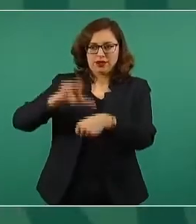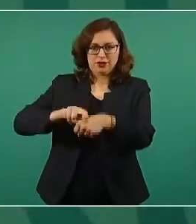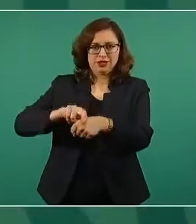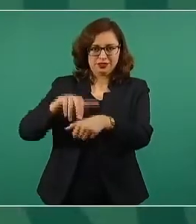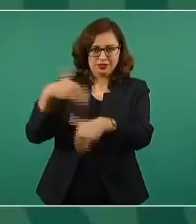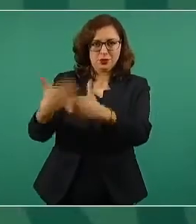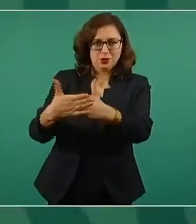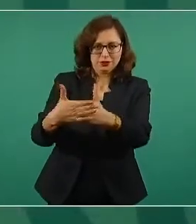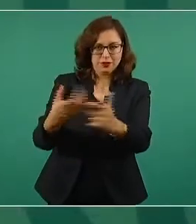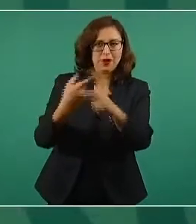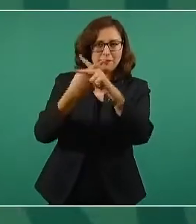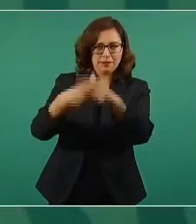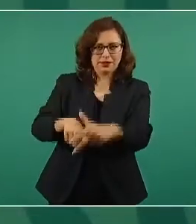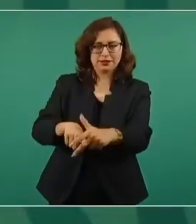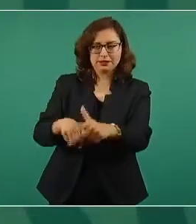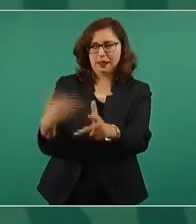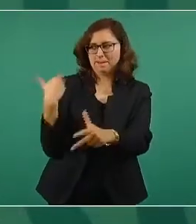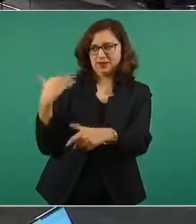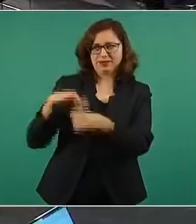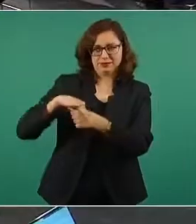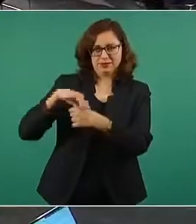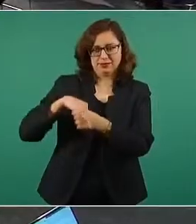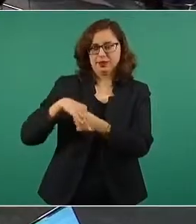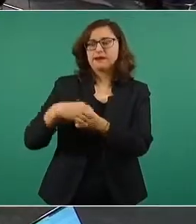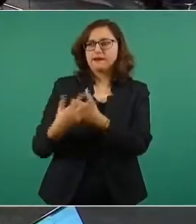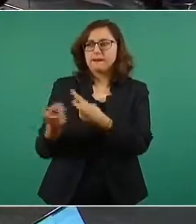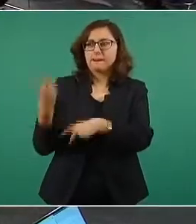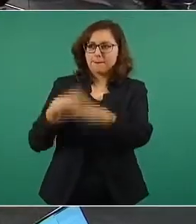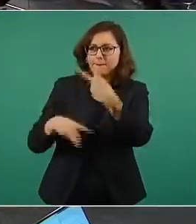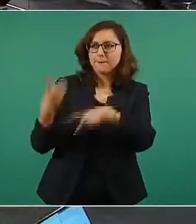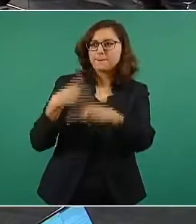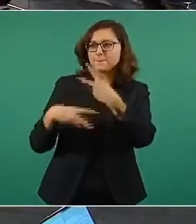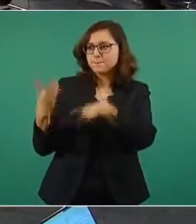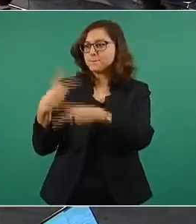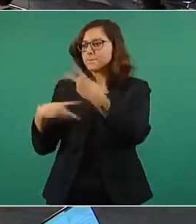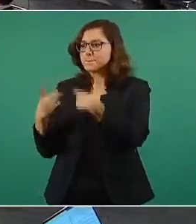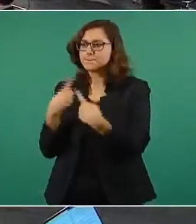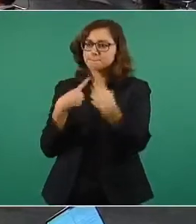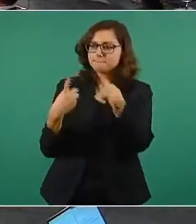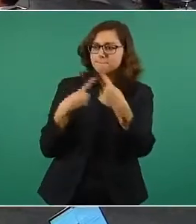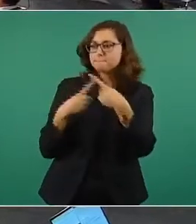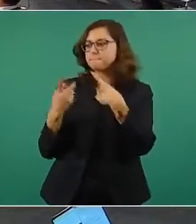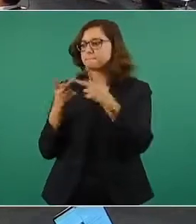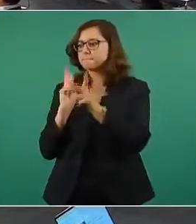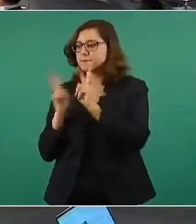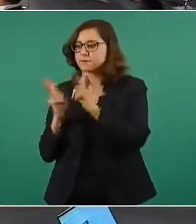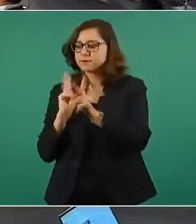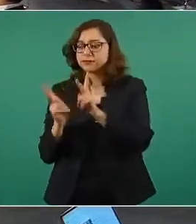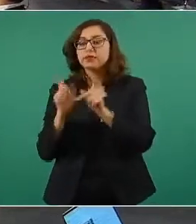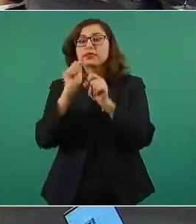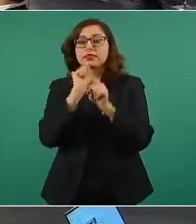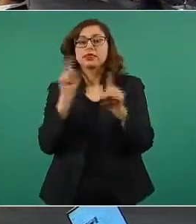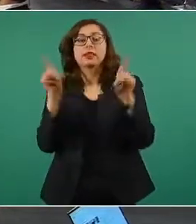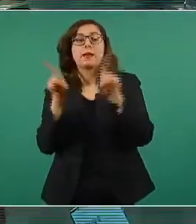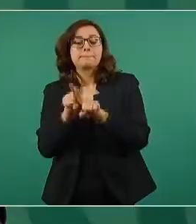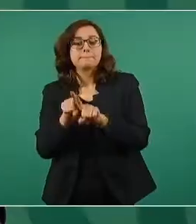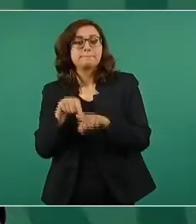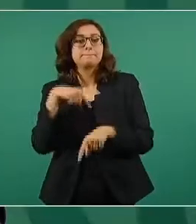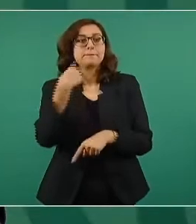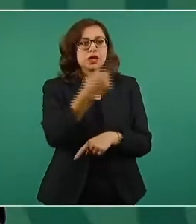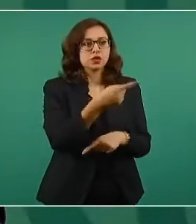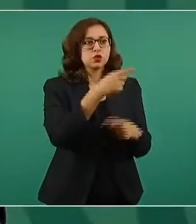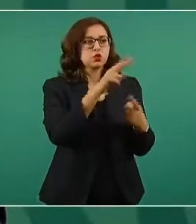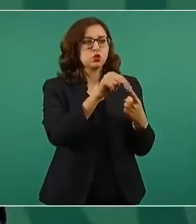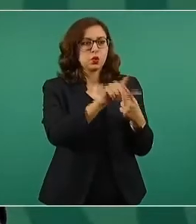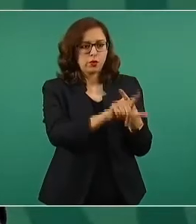audiencia o entrevista el gobernador electo de Nuevo